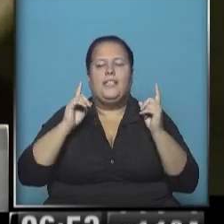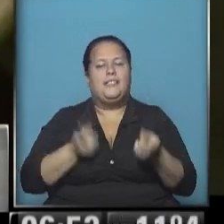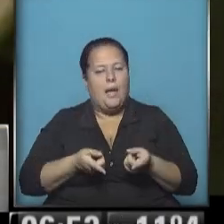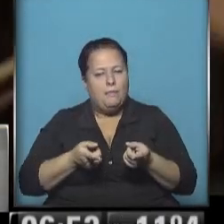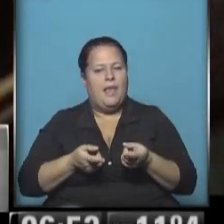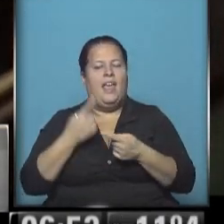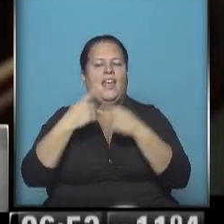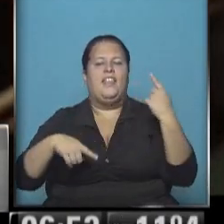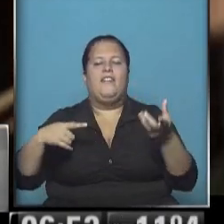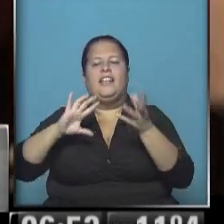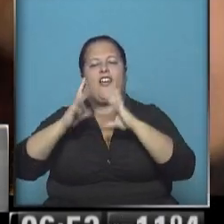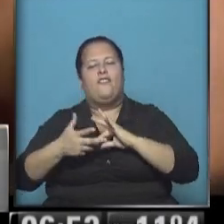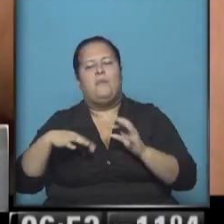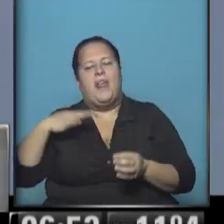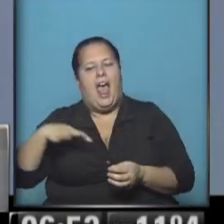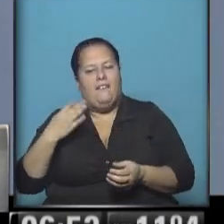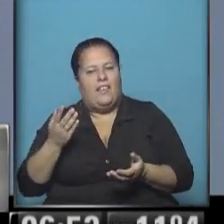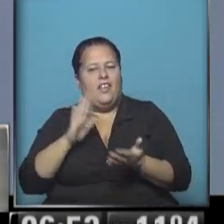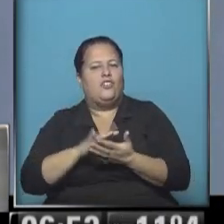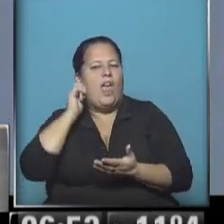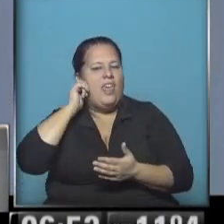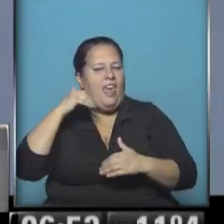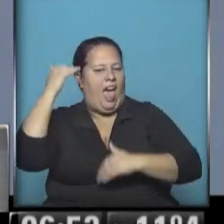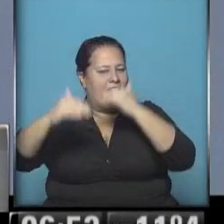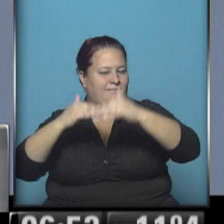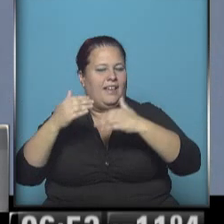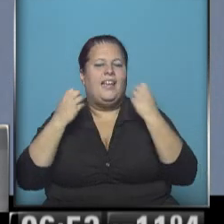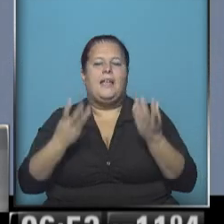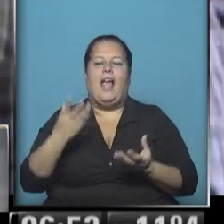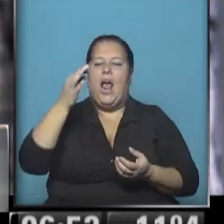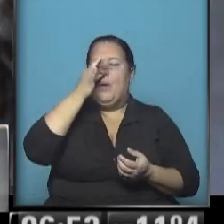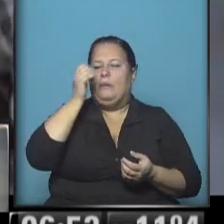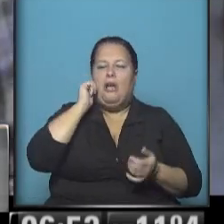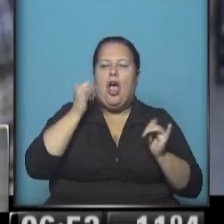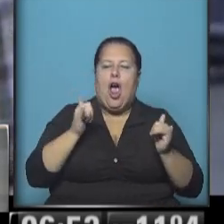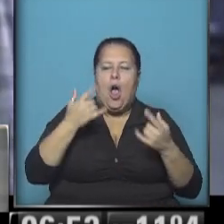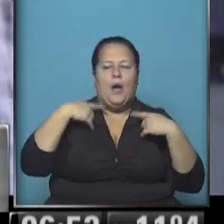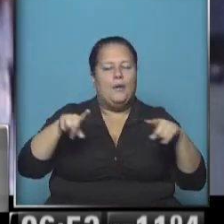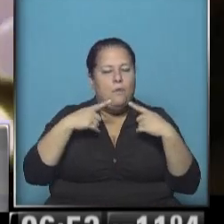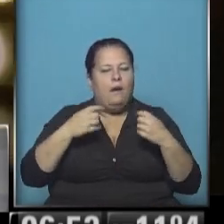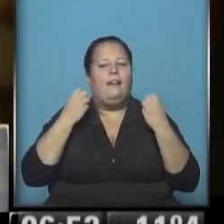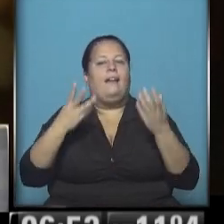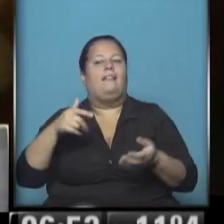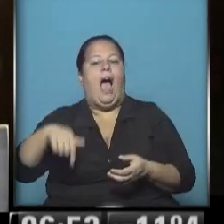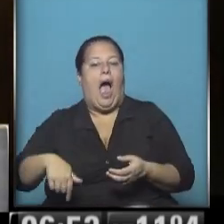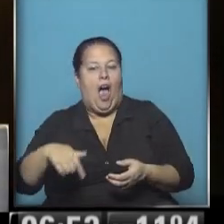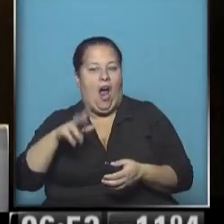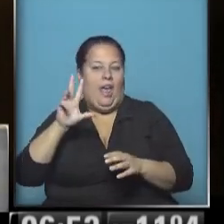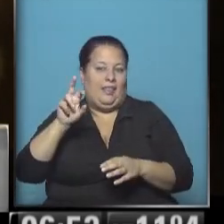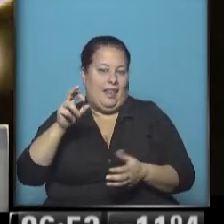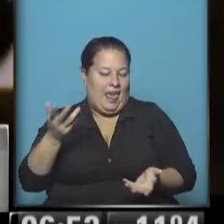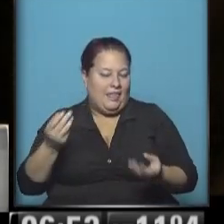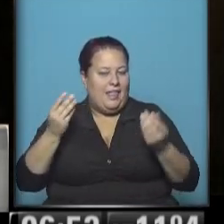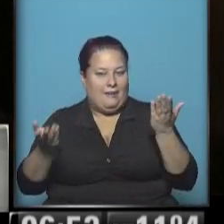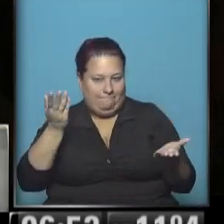también de las distintas maneras de ver la vida en función de las edades que tenés. ¿Qué pasó a los veintipocos cuando grabaron el disco? ¿Y cómo lo sienten ahora cuando tienen